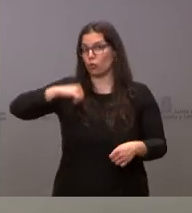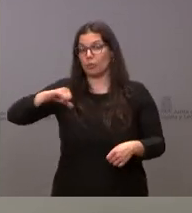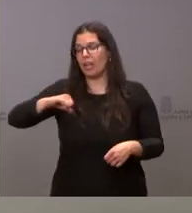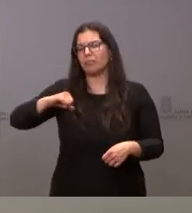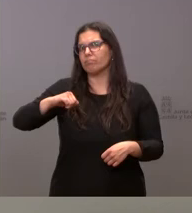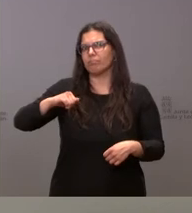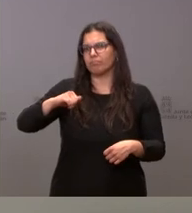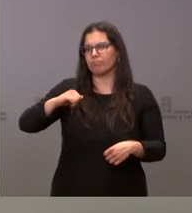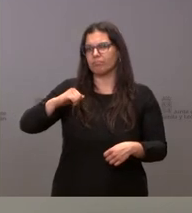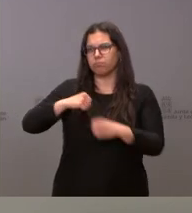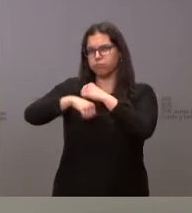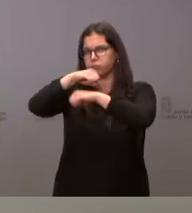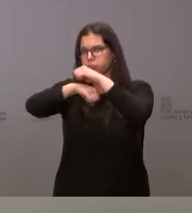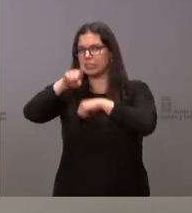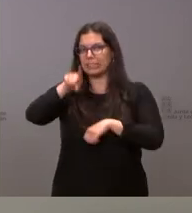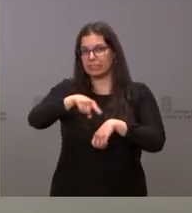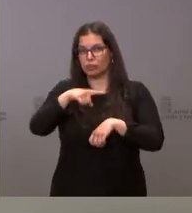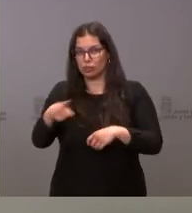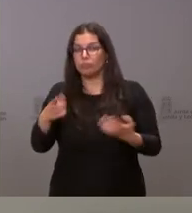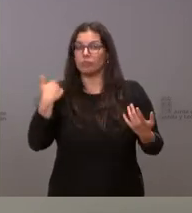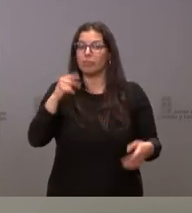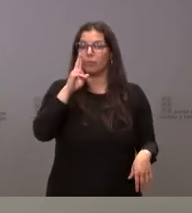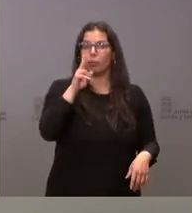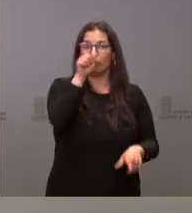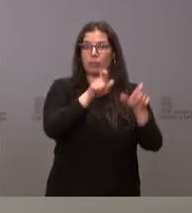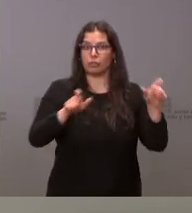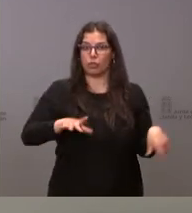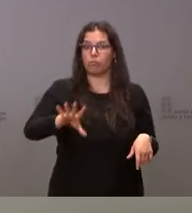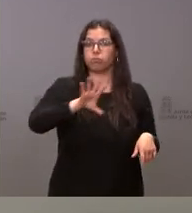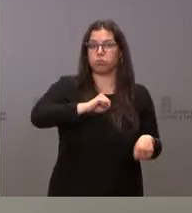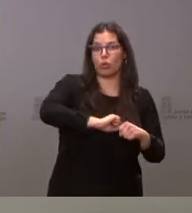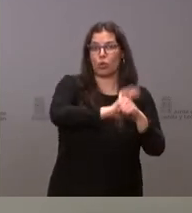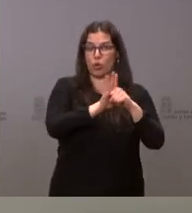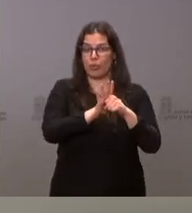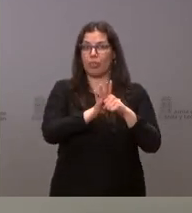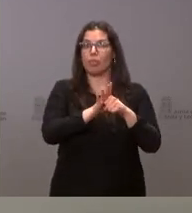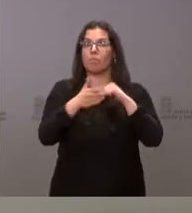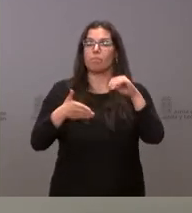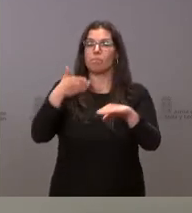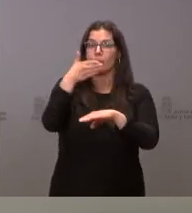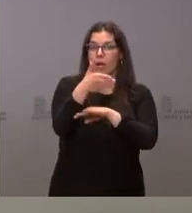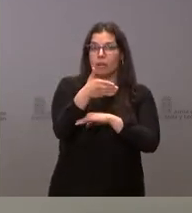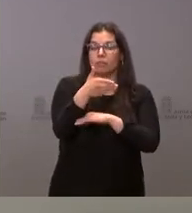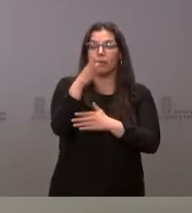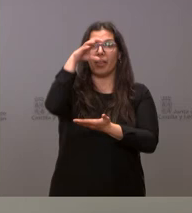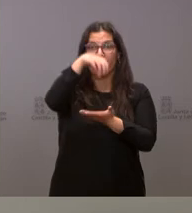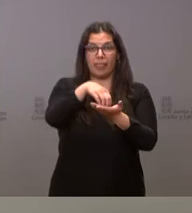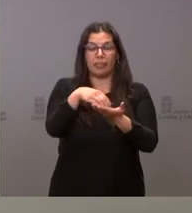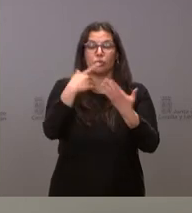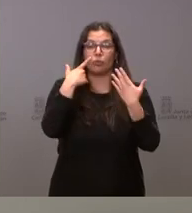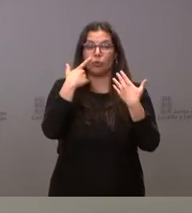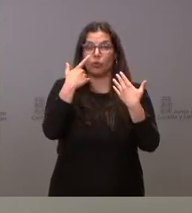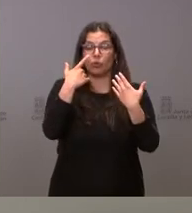hay personas con COVID que acuden a los centros sanitarios en necesidad de asistencia.